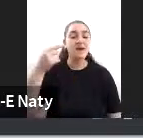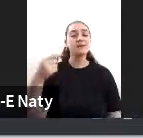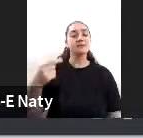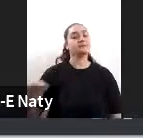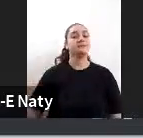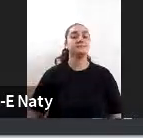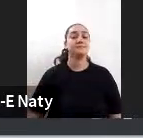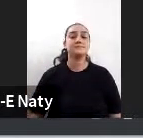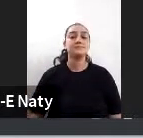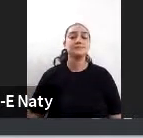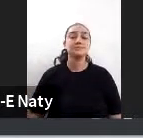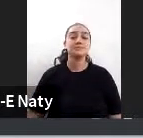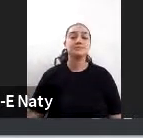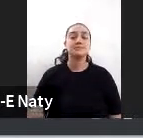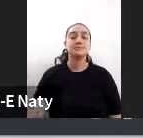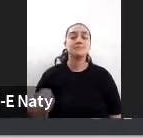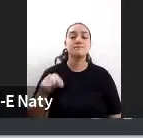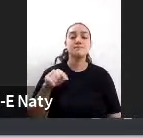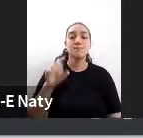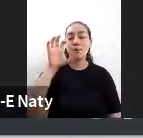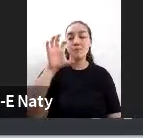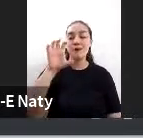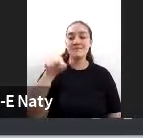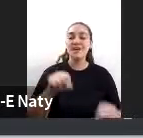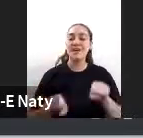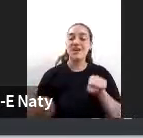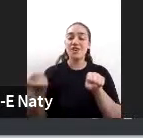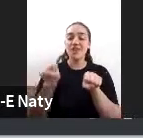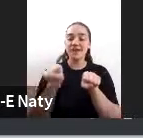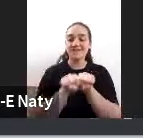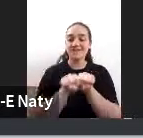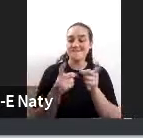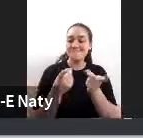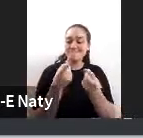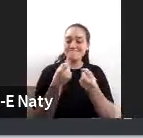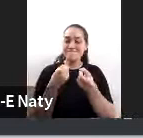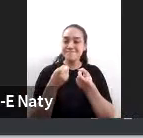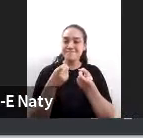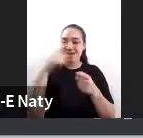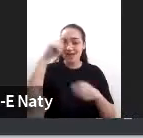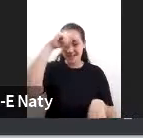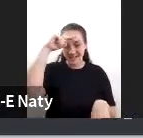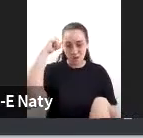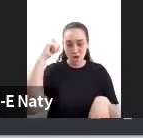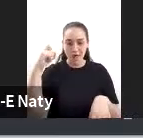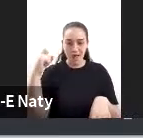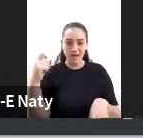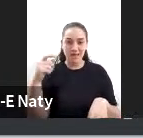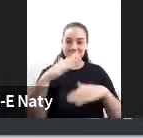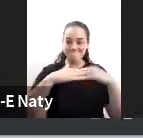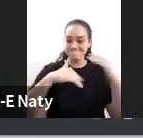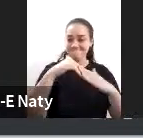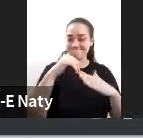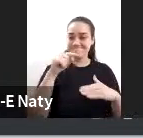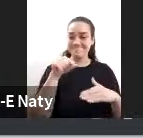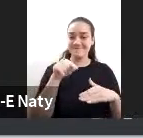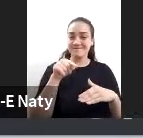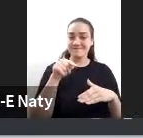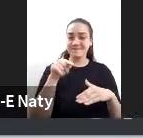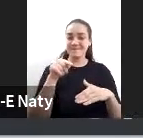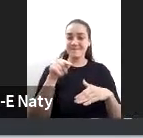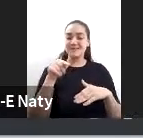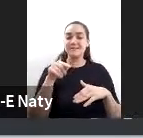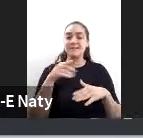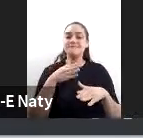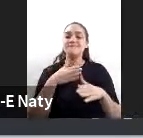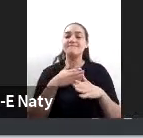que muchas veces requieren conectarse a la infraestructura nacional para todo lo que tiene que ver con la salida de datos internacional o